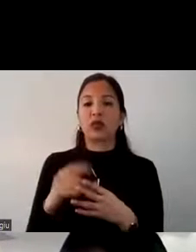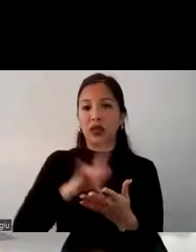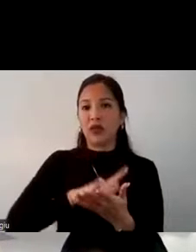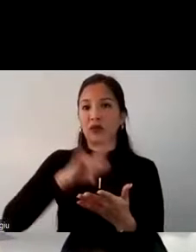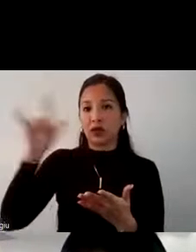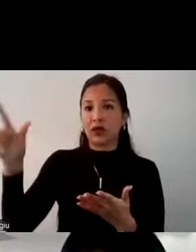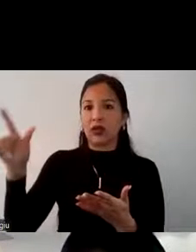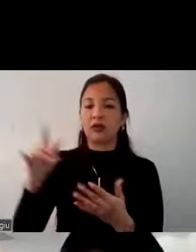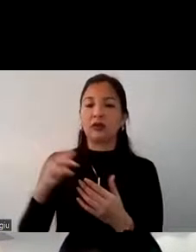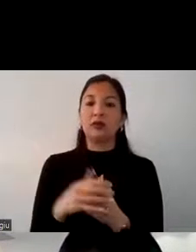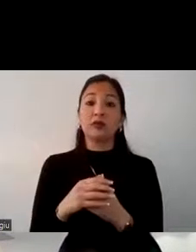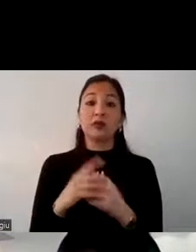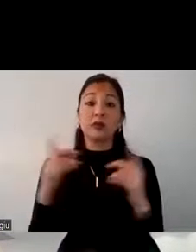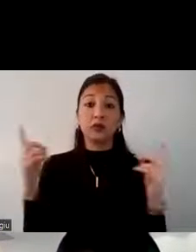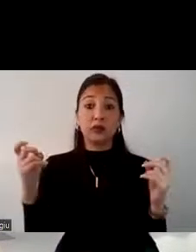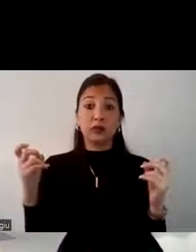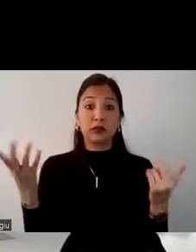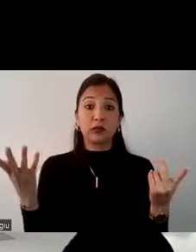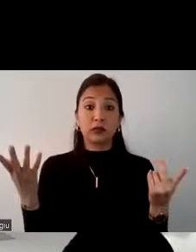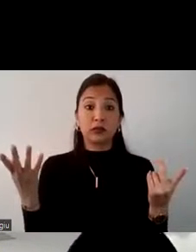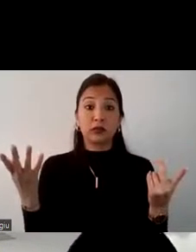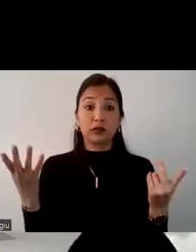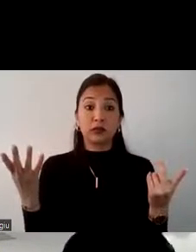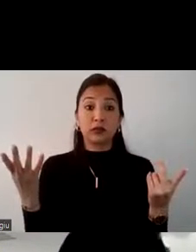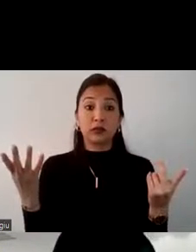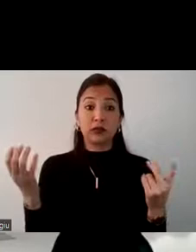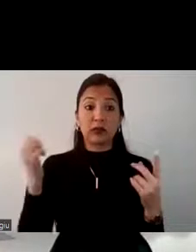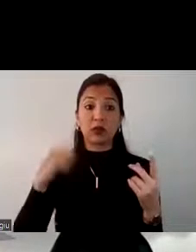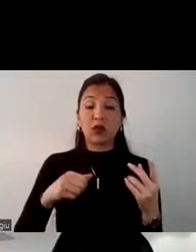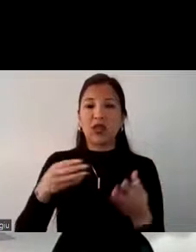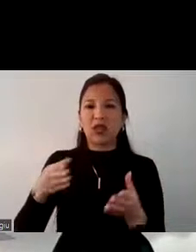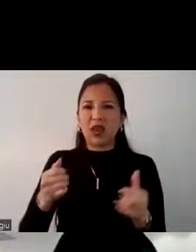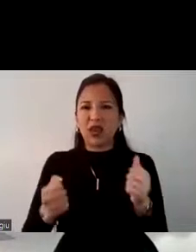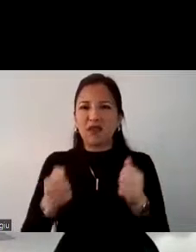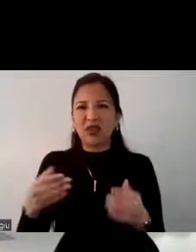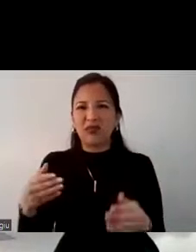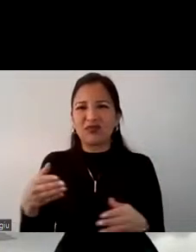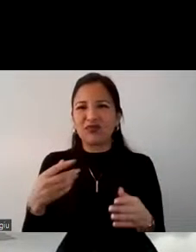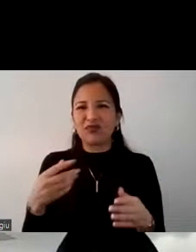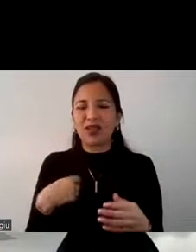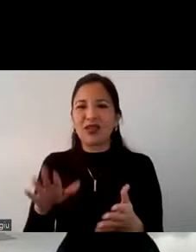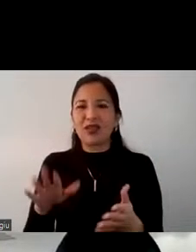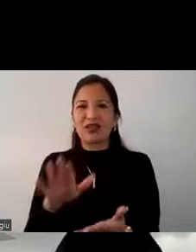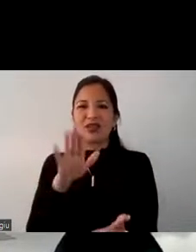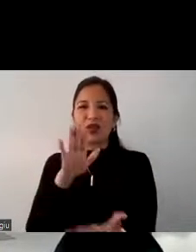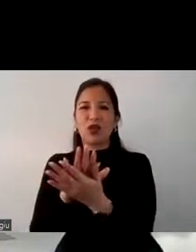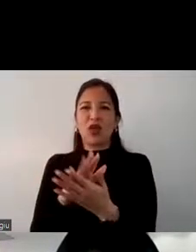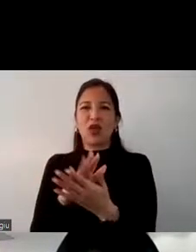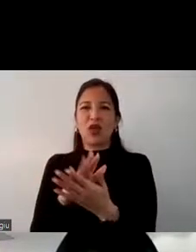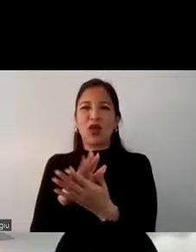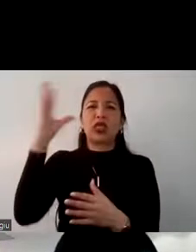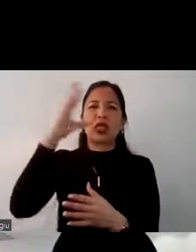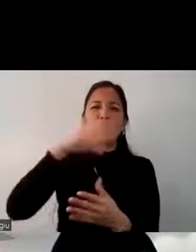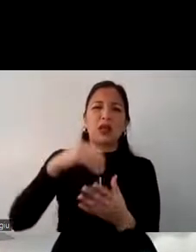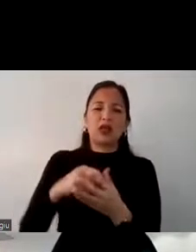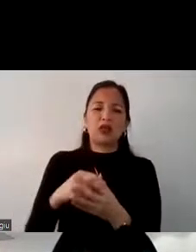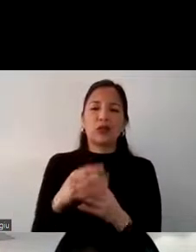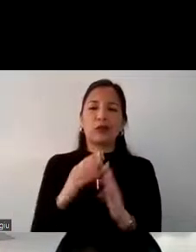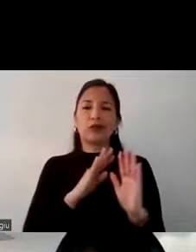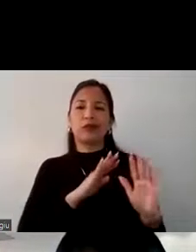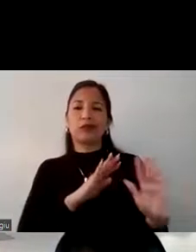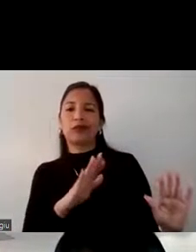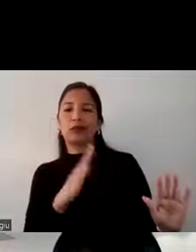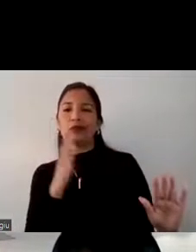y por ejemplo vemos que los aspectos negativos son el tráfico la inseguridad la contaminación la discriminación